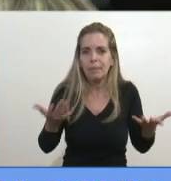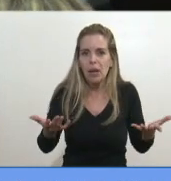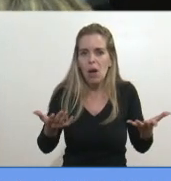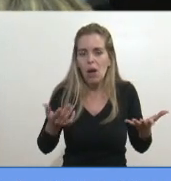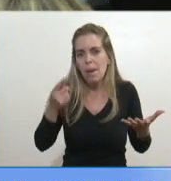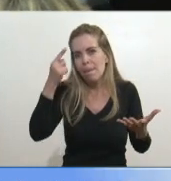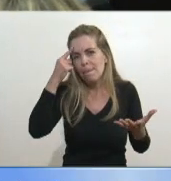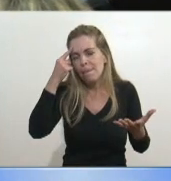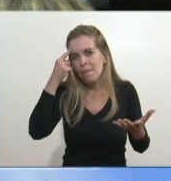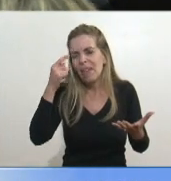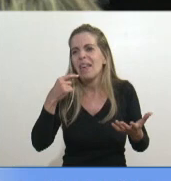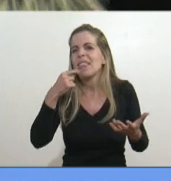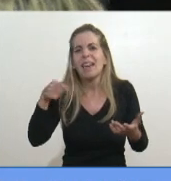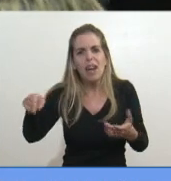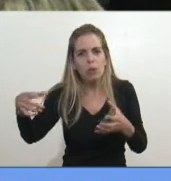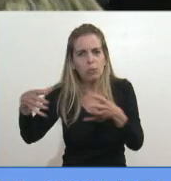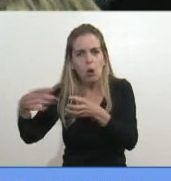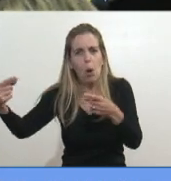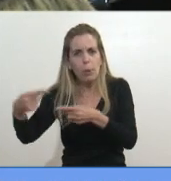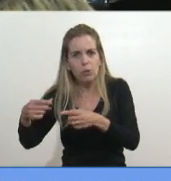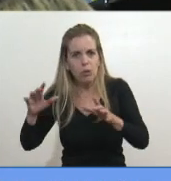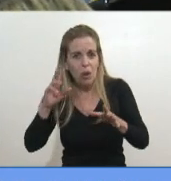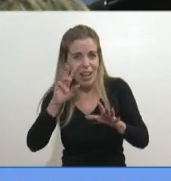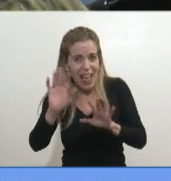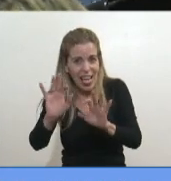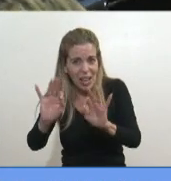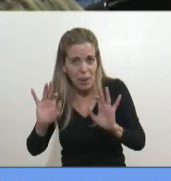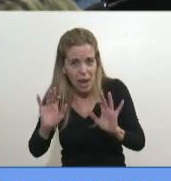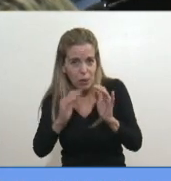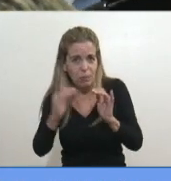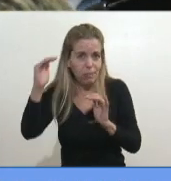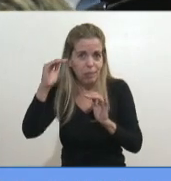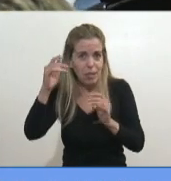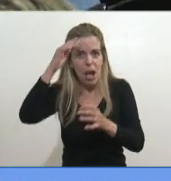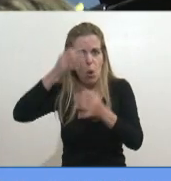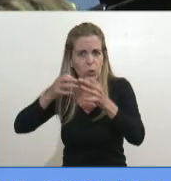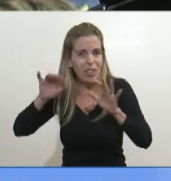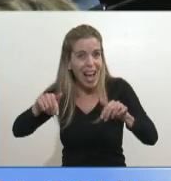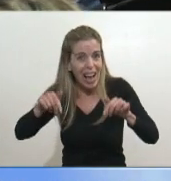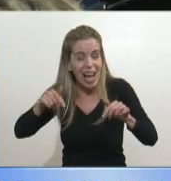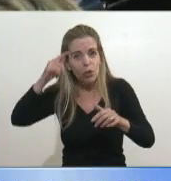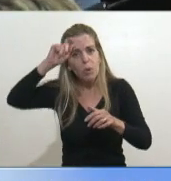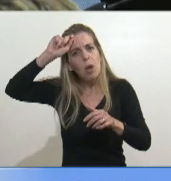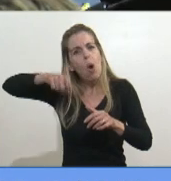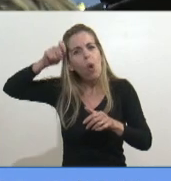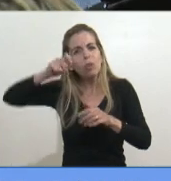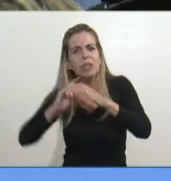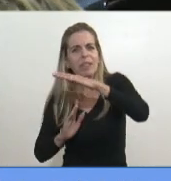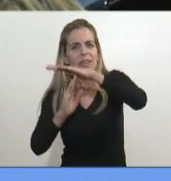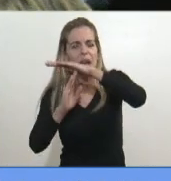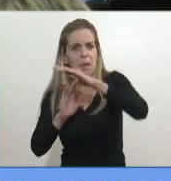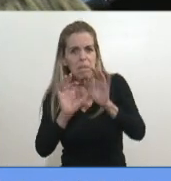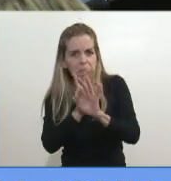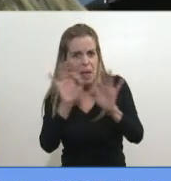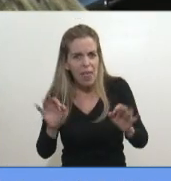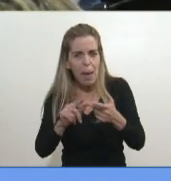que íbamos a, y dijimos, no tiene nada que ver con los estratos superiores, acá no se habla del Consejo de Magistratura, no se habla de la Corte, no se habla del